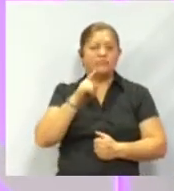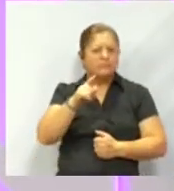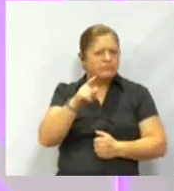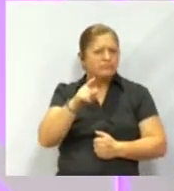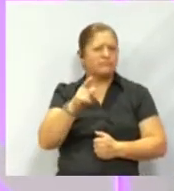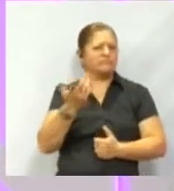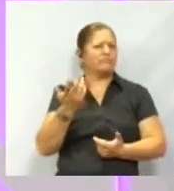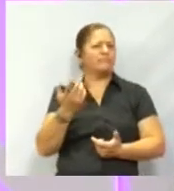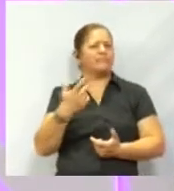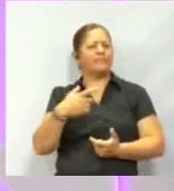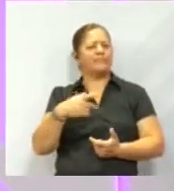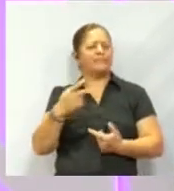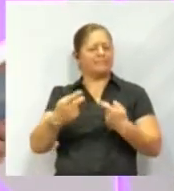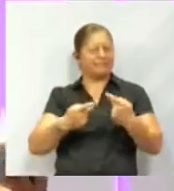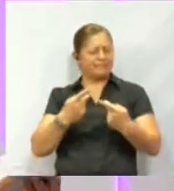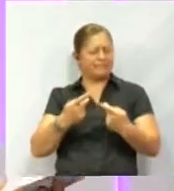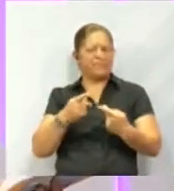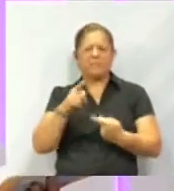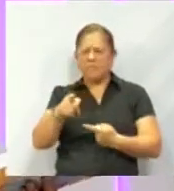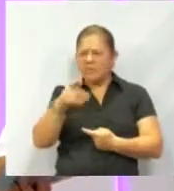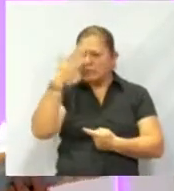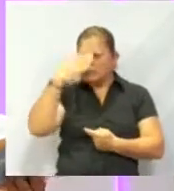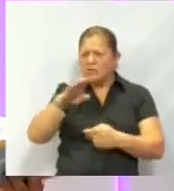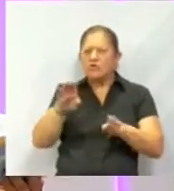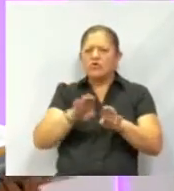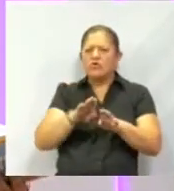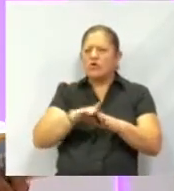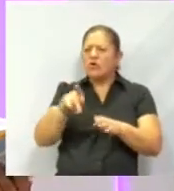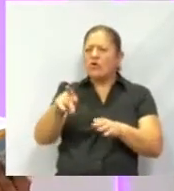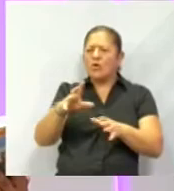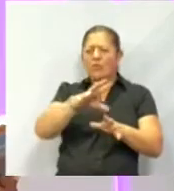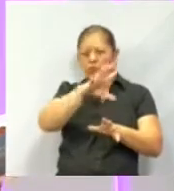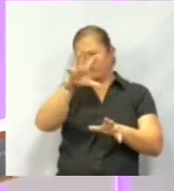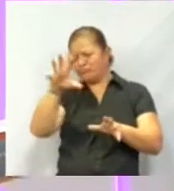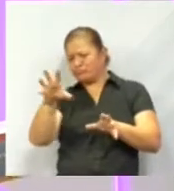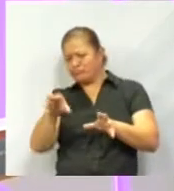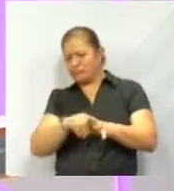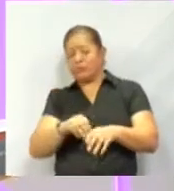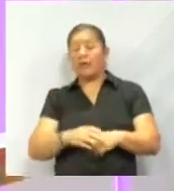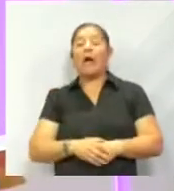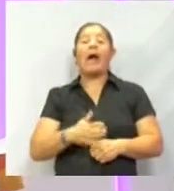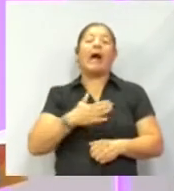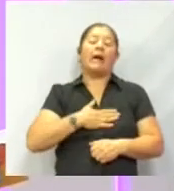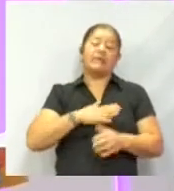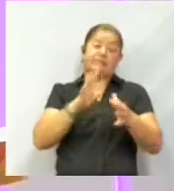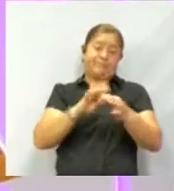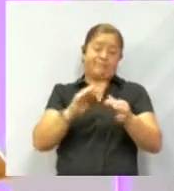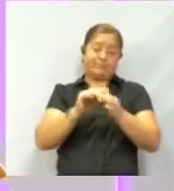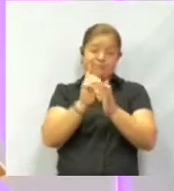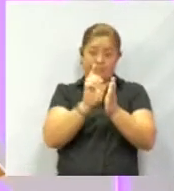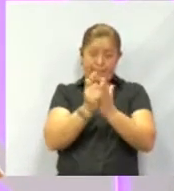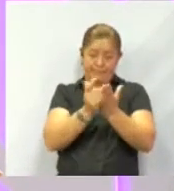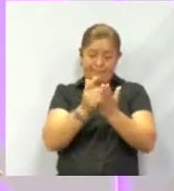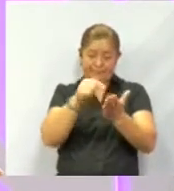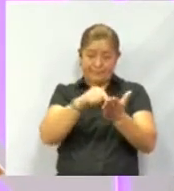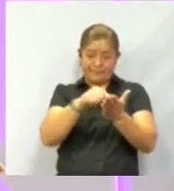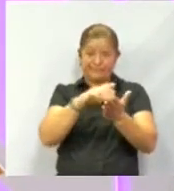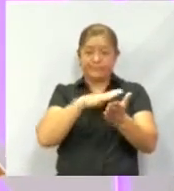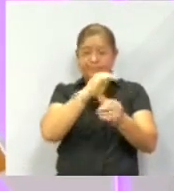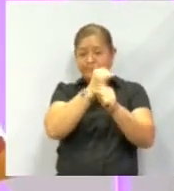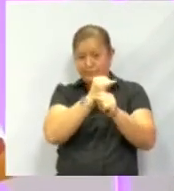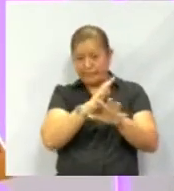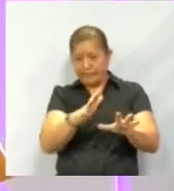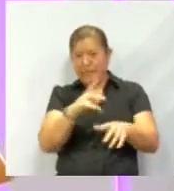preguntarán, oye, ¿cómo es que saben todo esto sobre los planetas, los maestros? Hablábamos de que nuestro libro de texto nos brinda información,